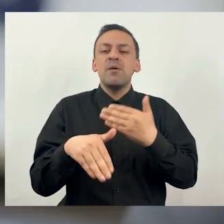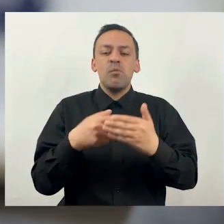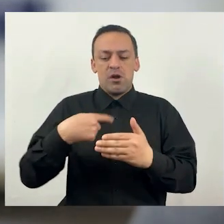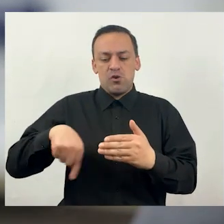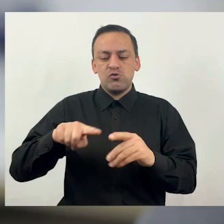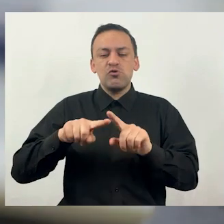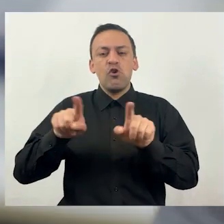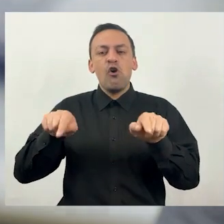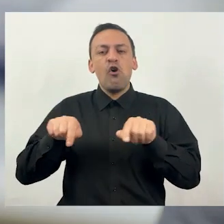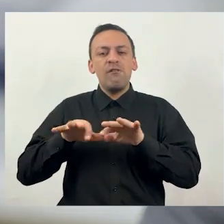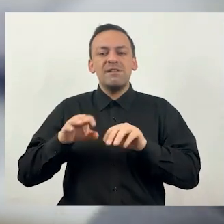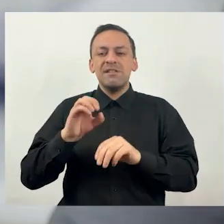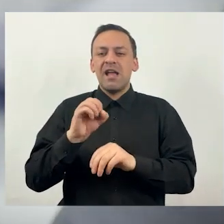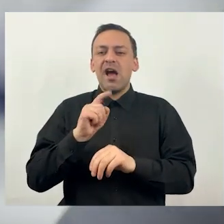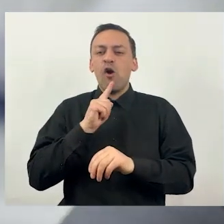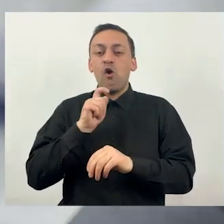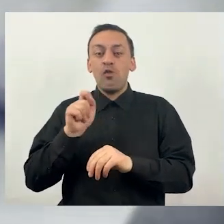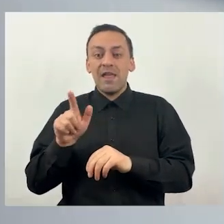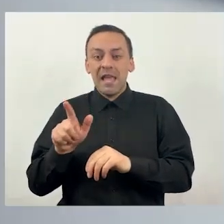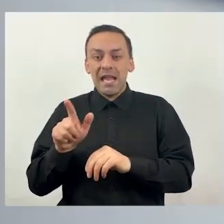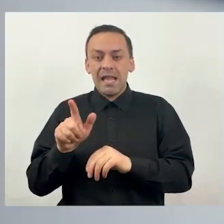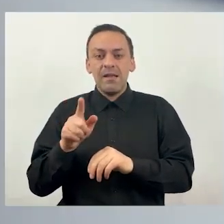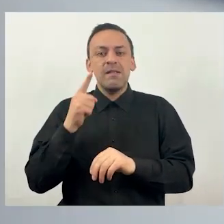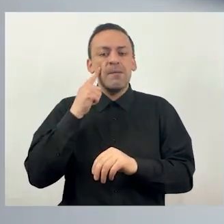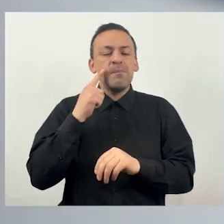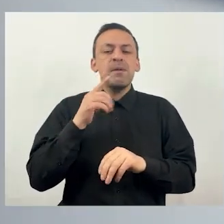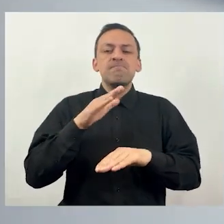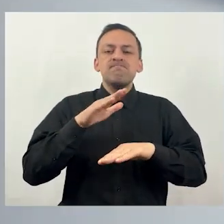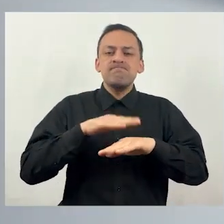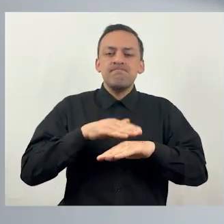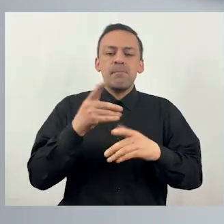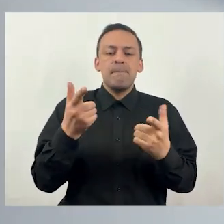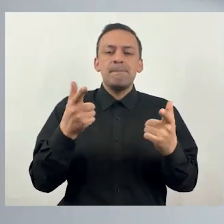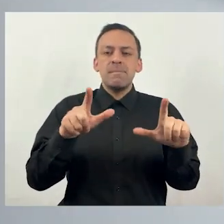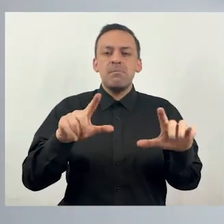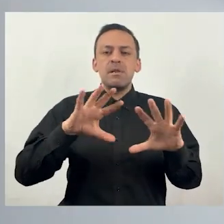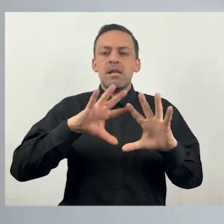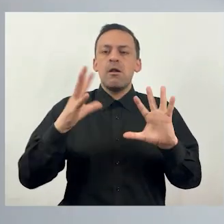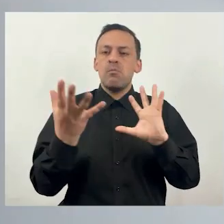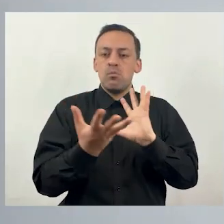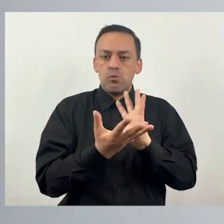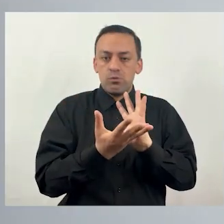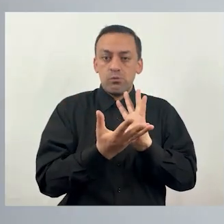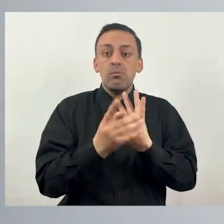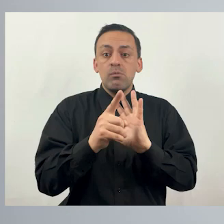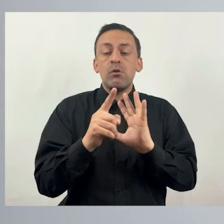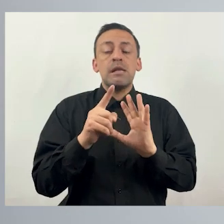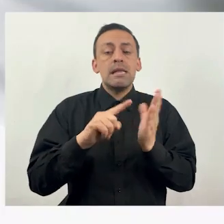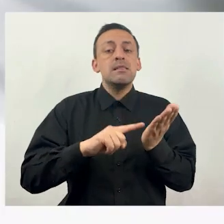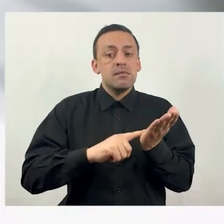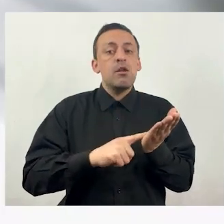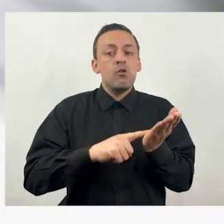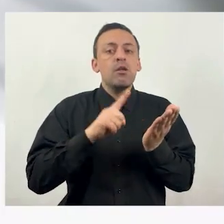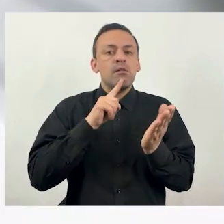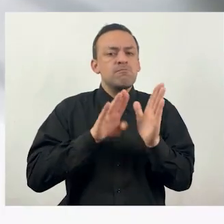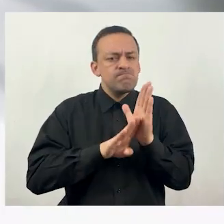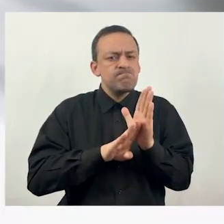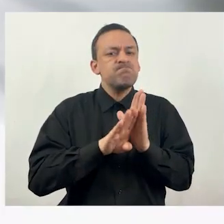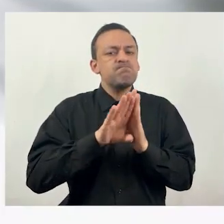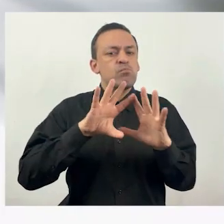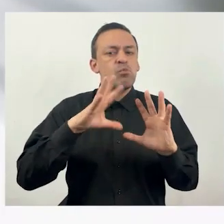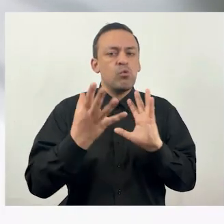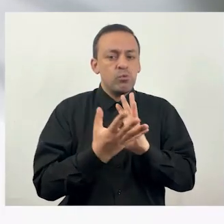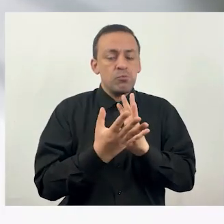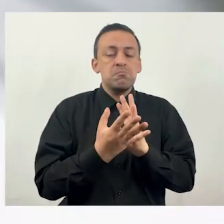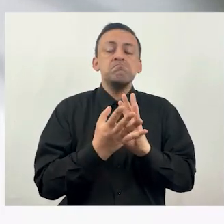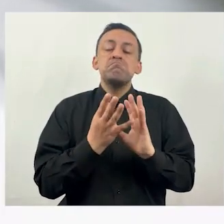luego como OTL también vimos la posibilidad de patentar a nivel internacional, siendo que esta tecnología tiene mucho potencial a